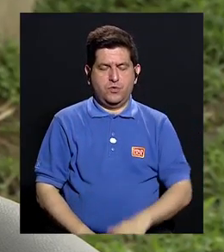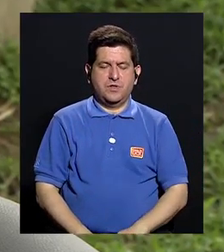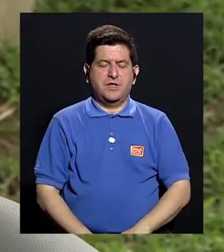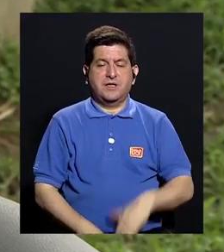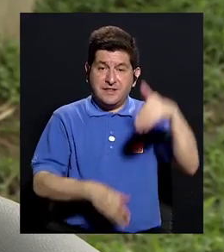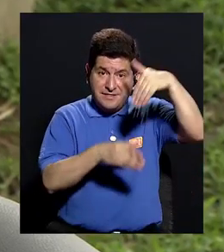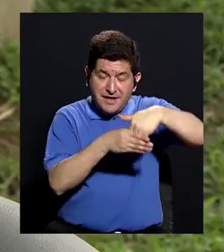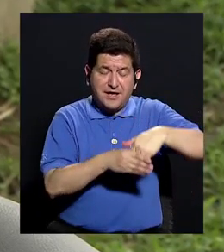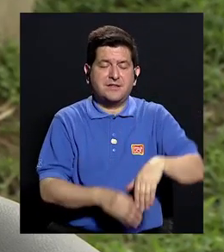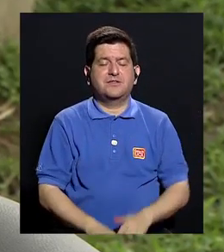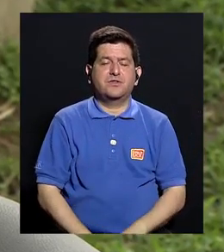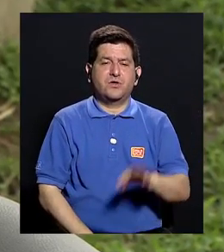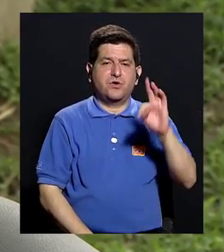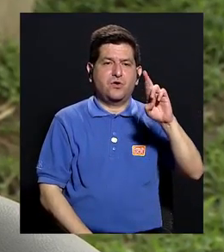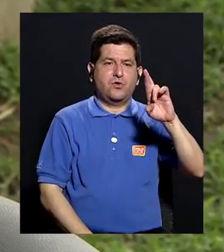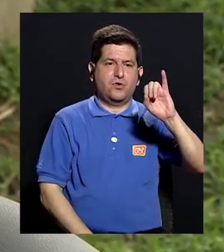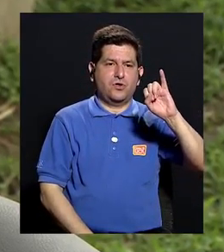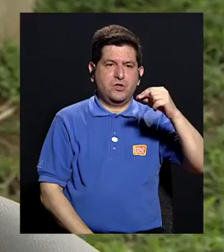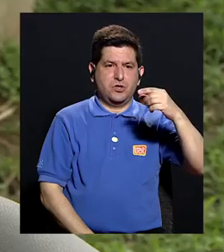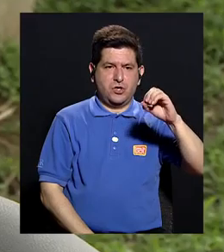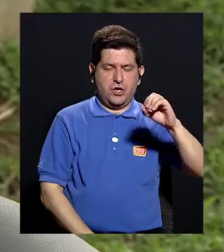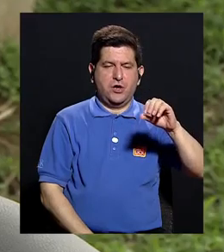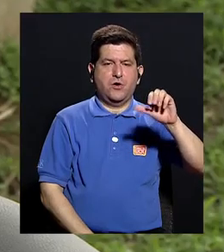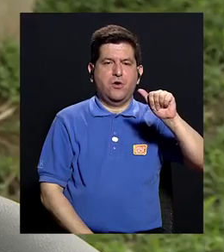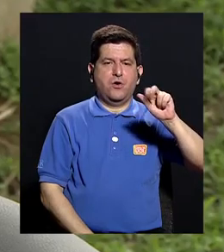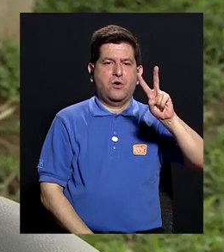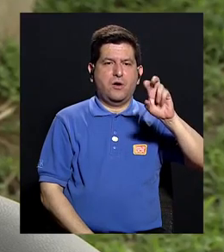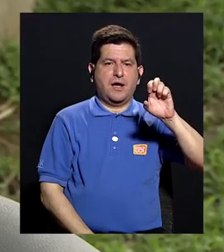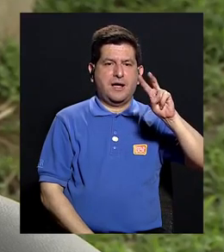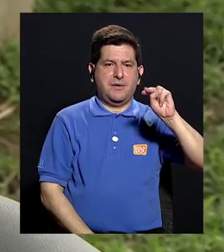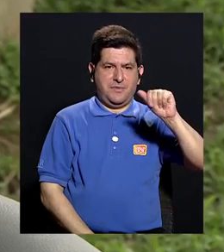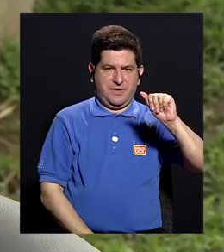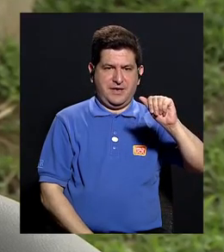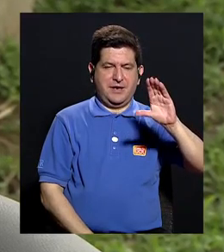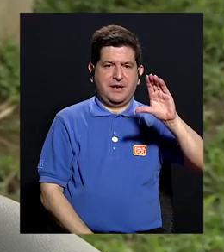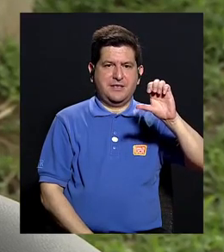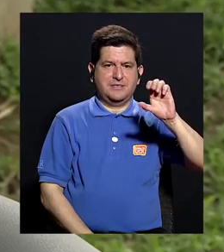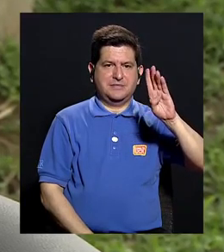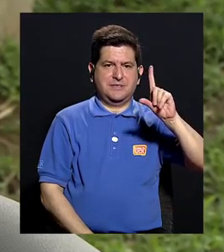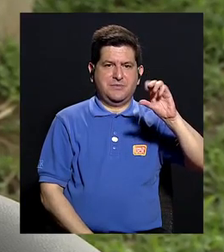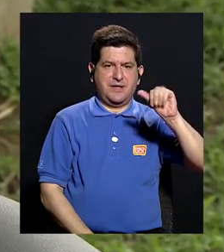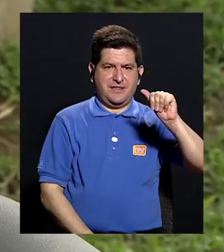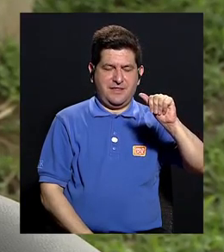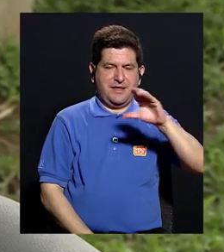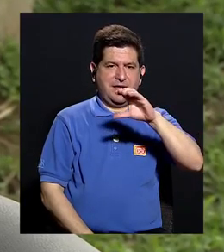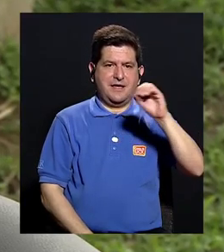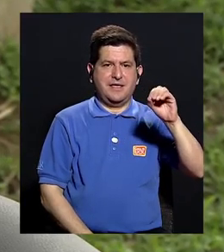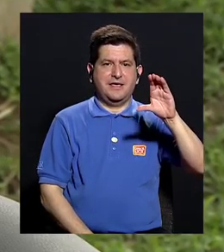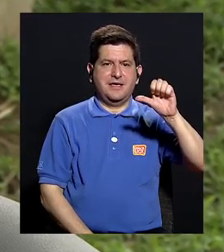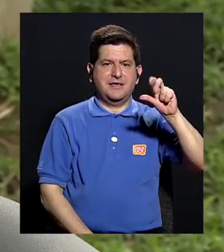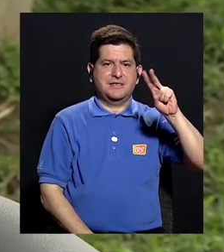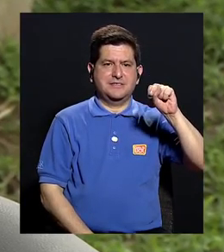la cebada y el centeno. Esta proteína, a la hora de alimentarnos con ella,